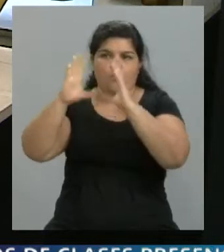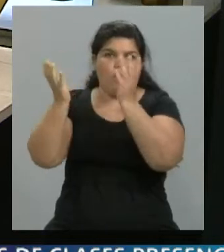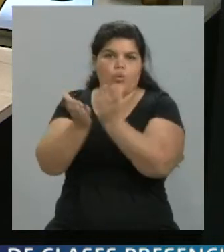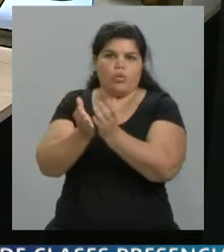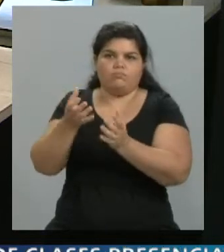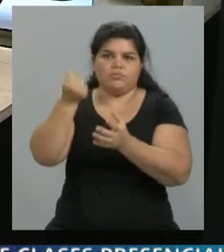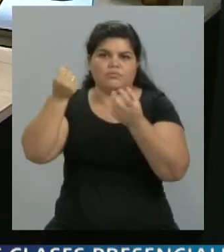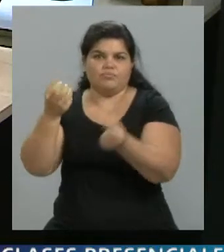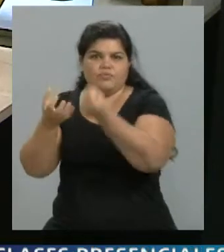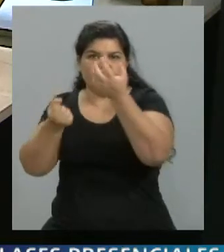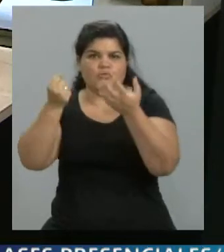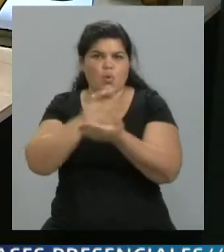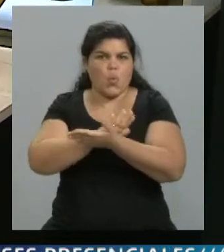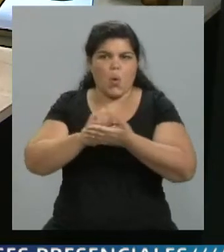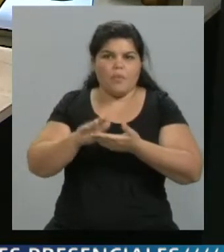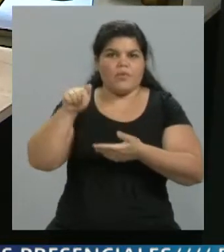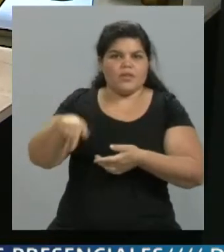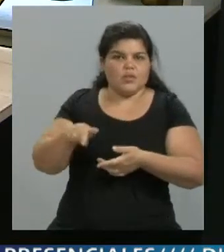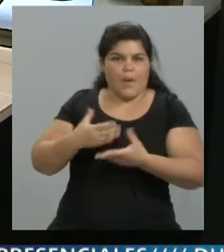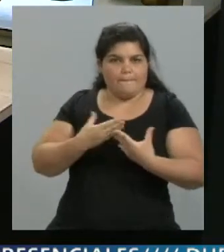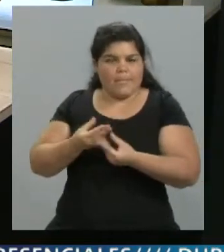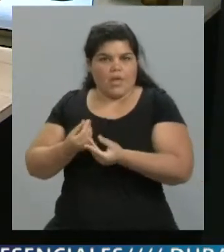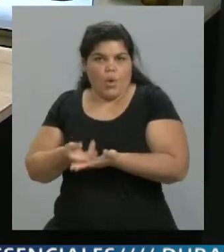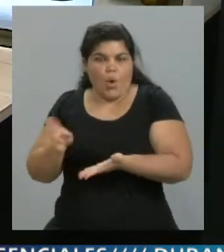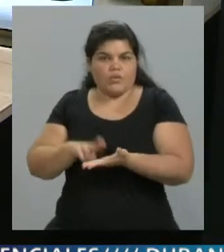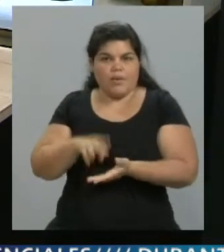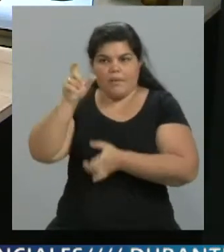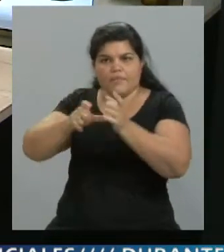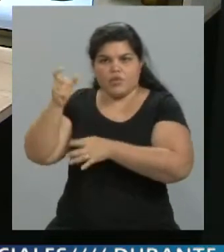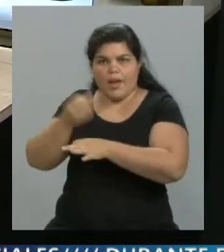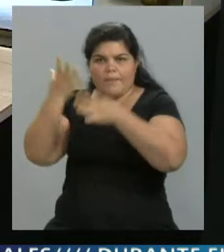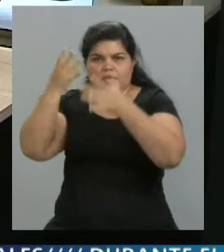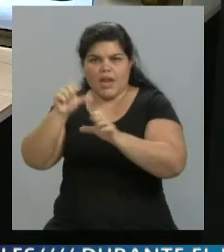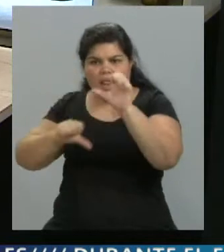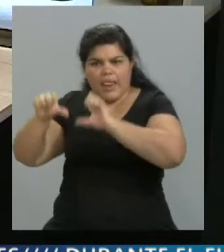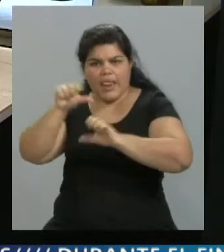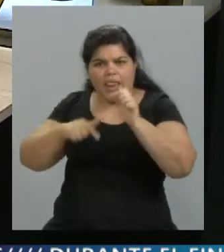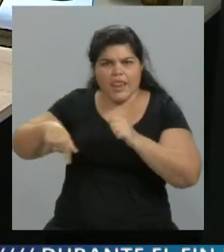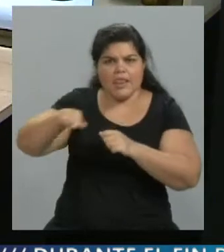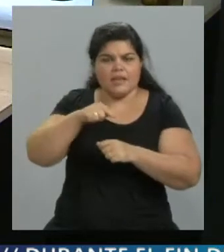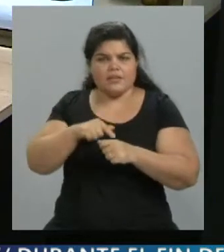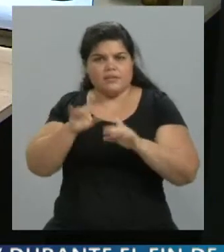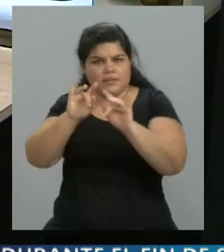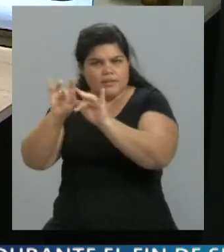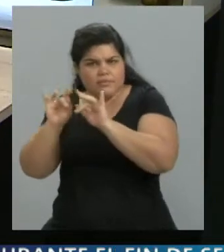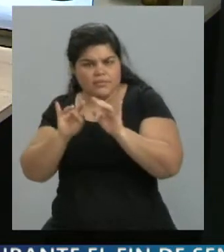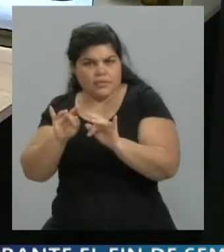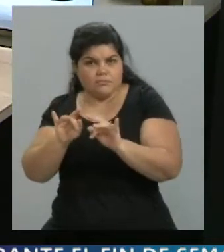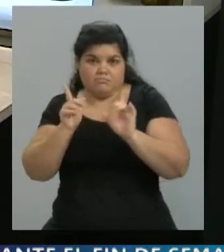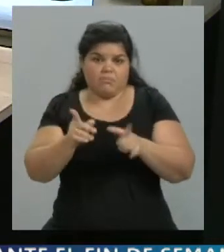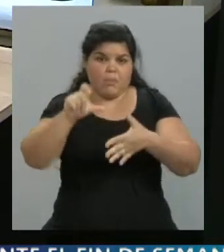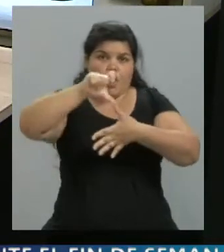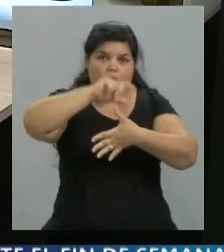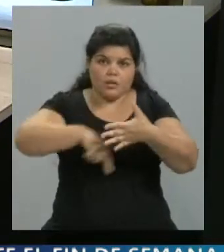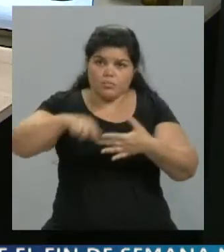son, digamos, motivo de temor también para los especialistas, en este caso en Latinoamérica, donde la situación está un